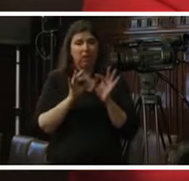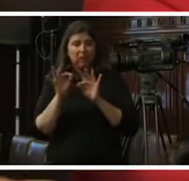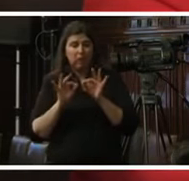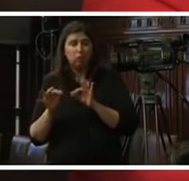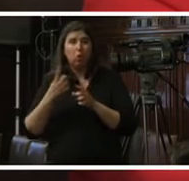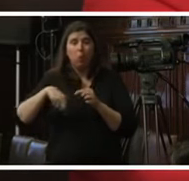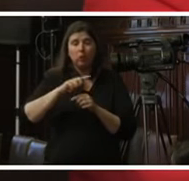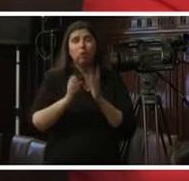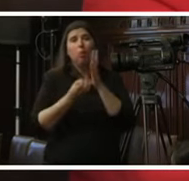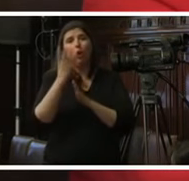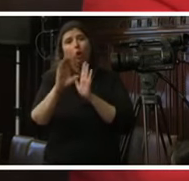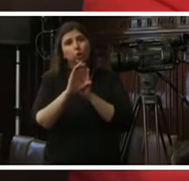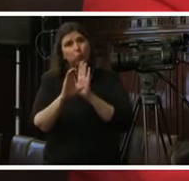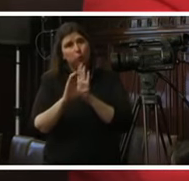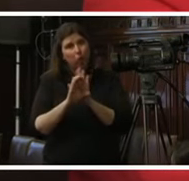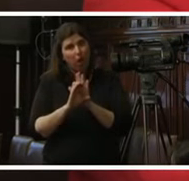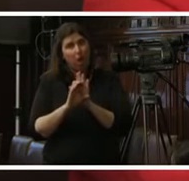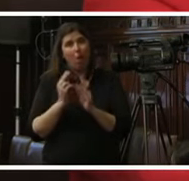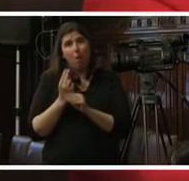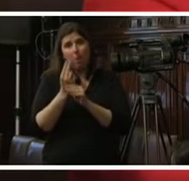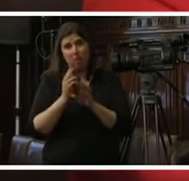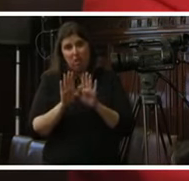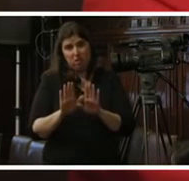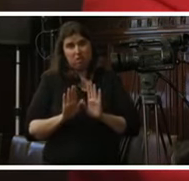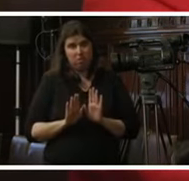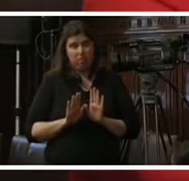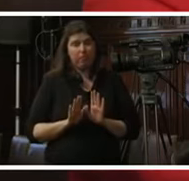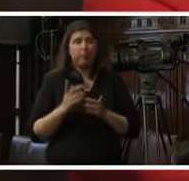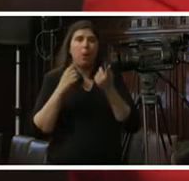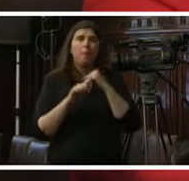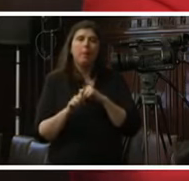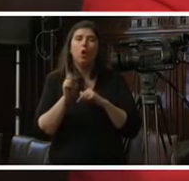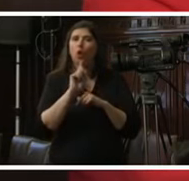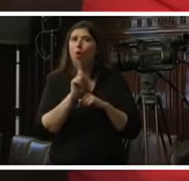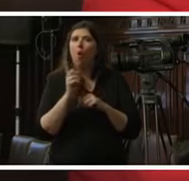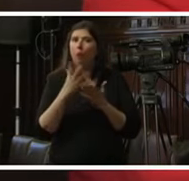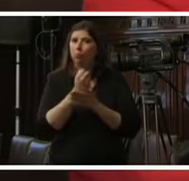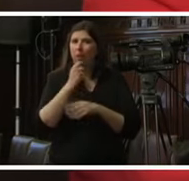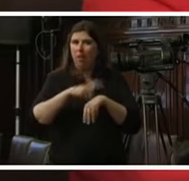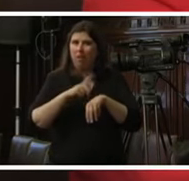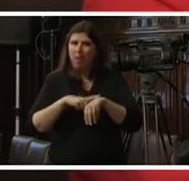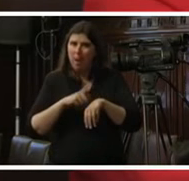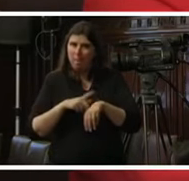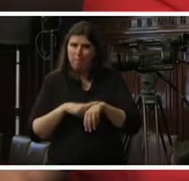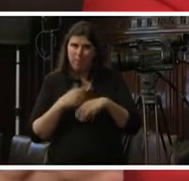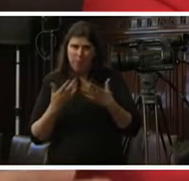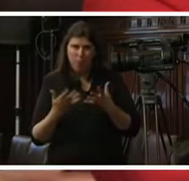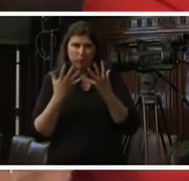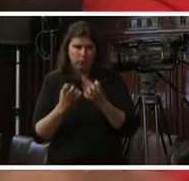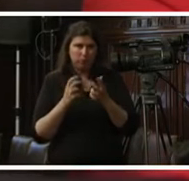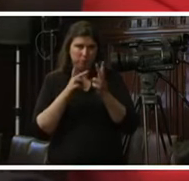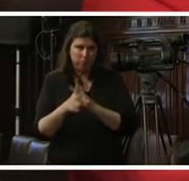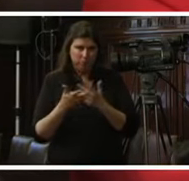pautas pero si quiero terminar mi intervención para no pasarme en el tiempo y no abusar de vuestra gentileza entonces